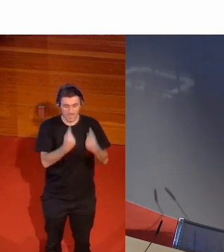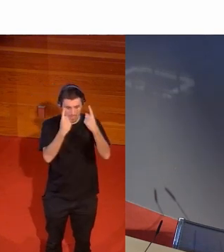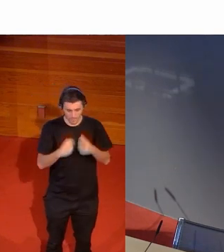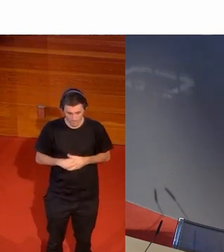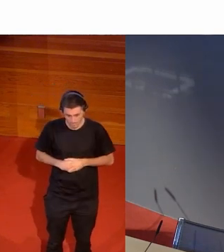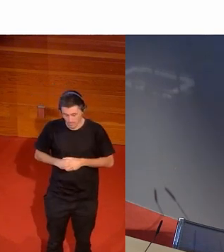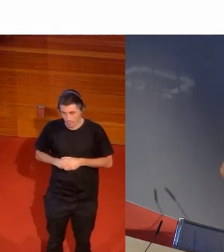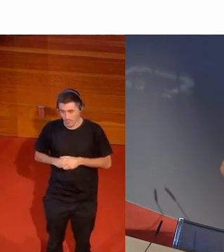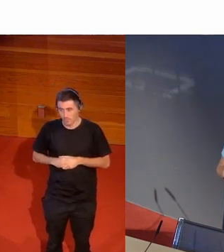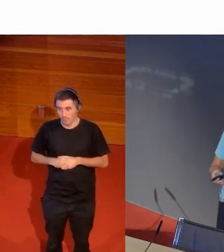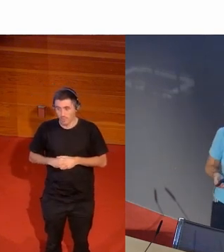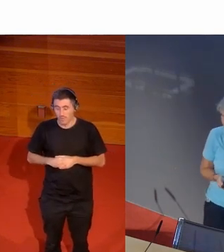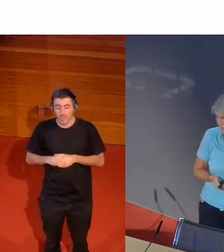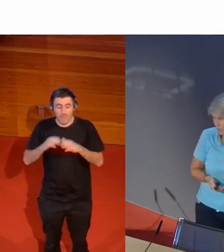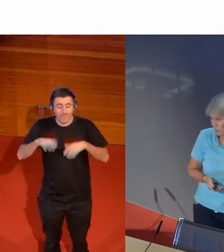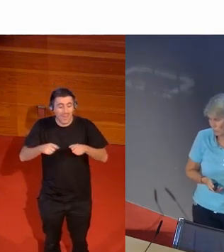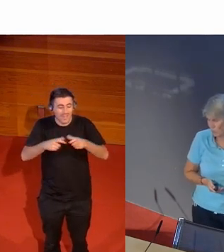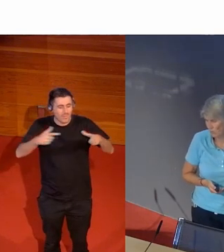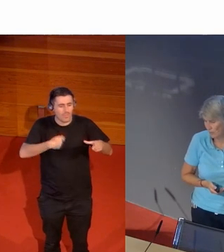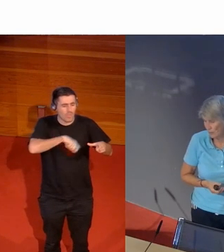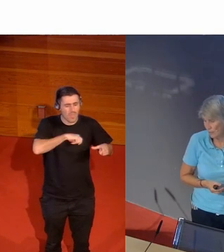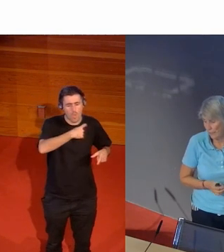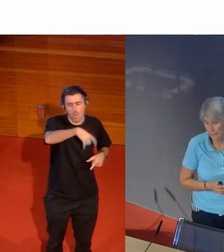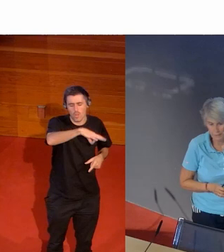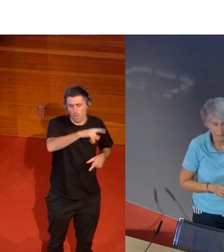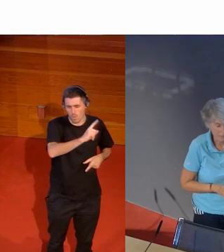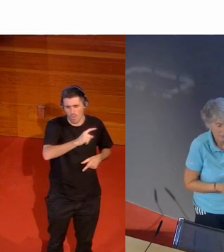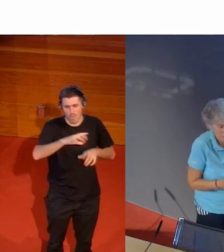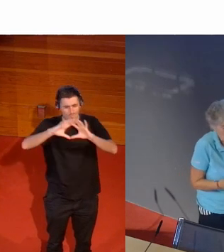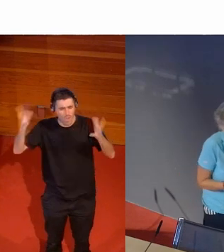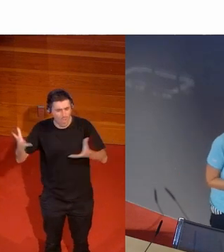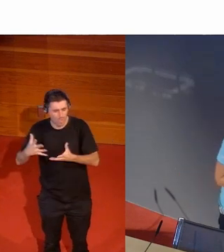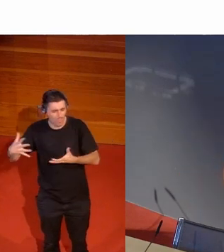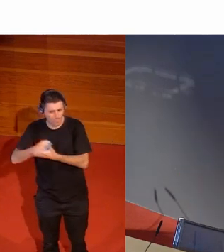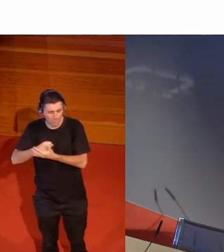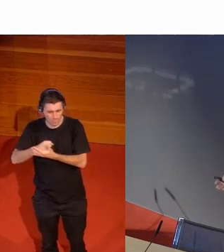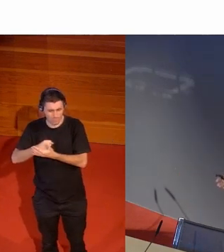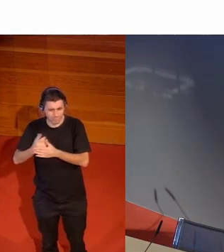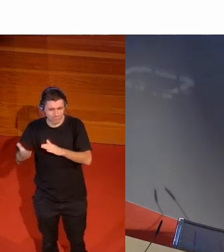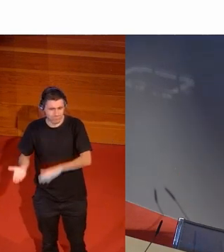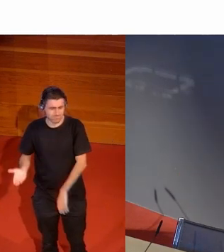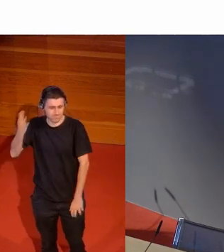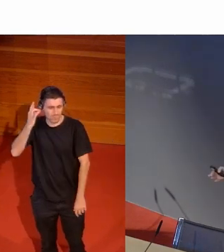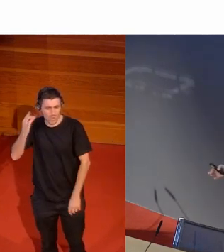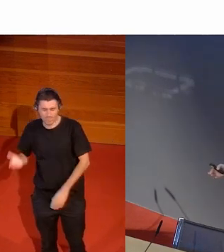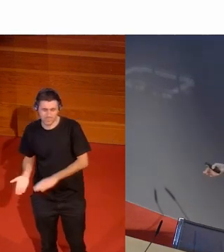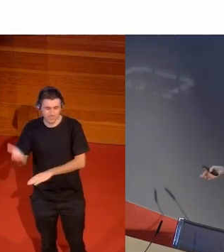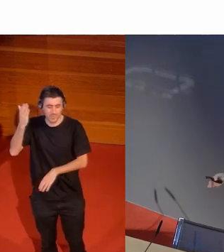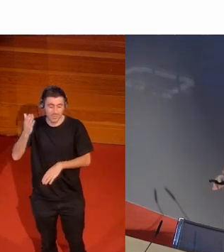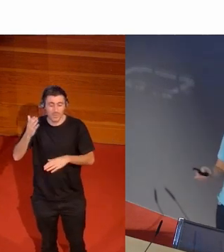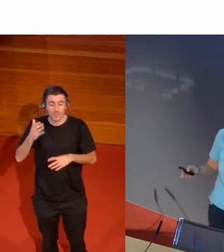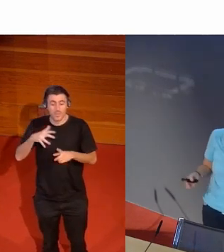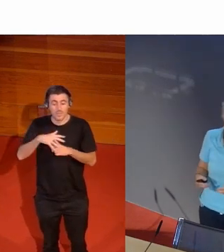en España sino en todo el mundo ¿qué pasó en España? pues que la guerra civil desmantela todo